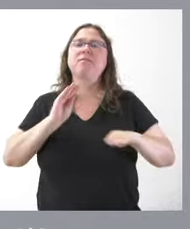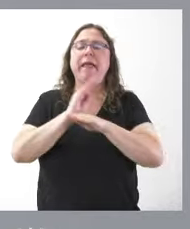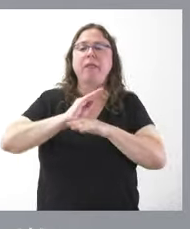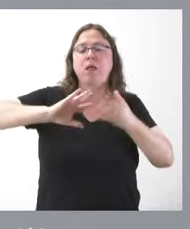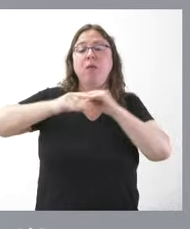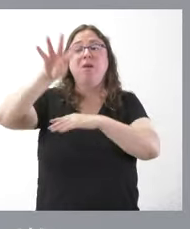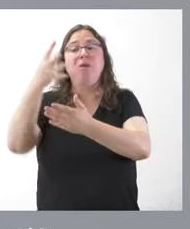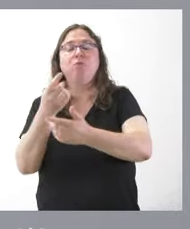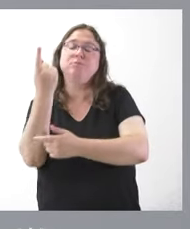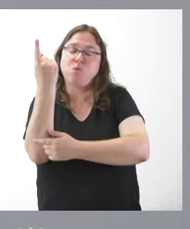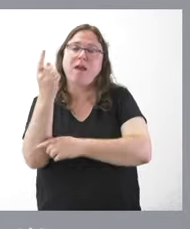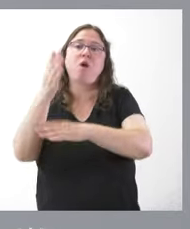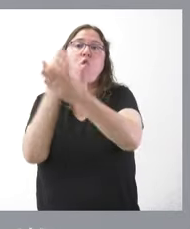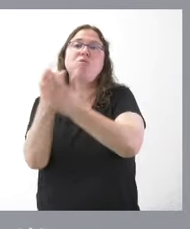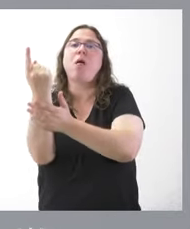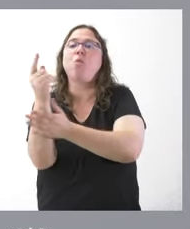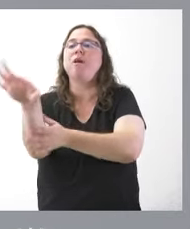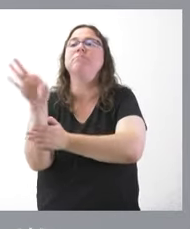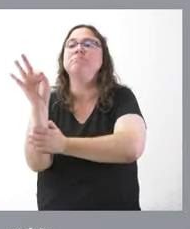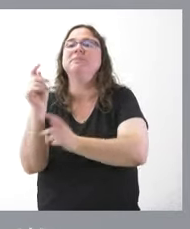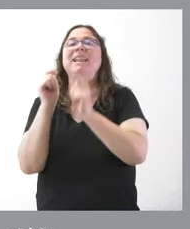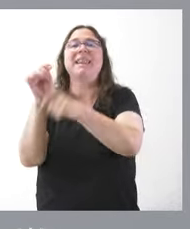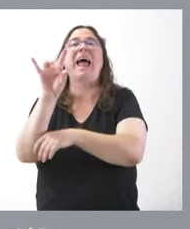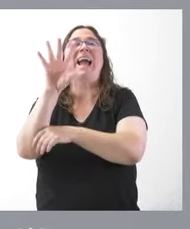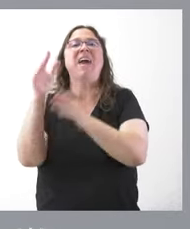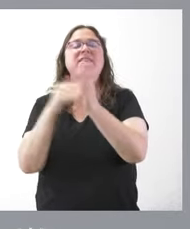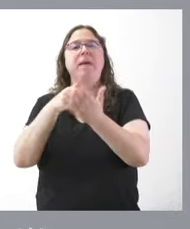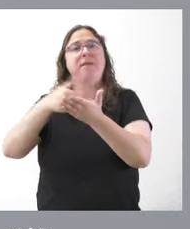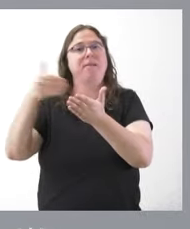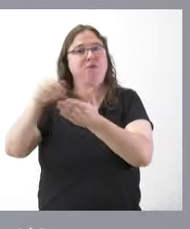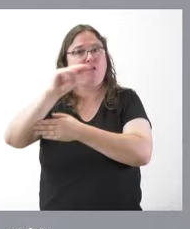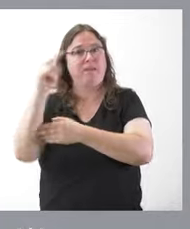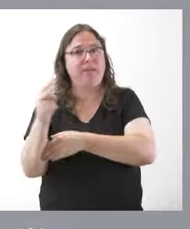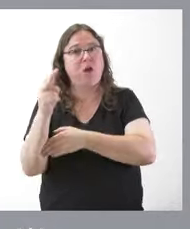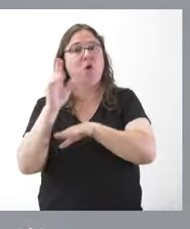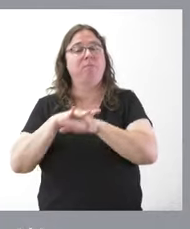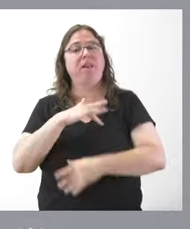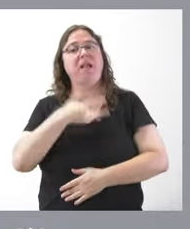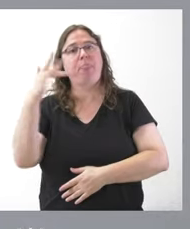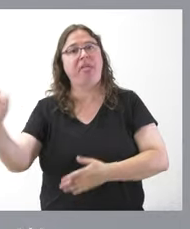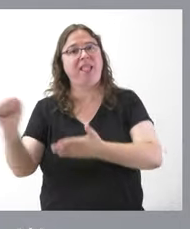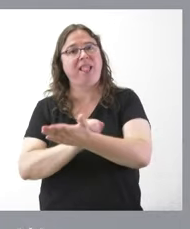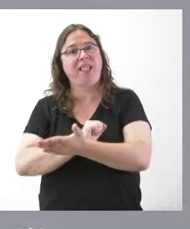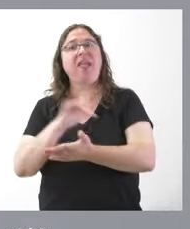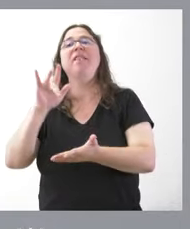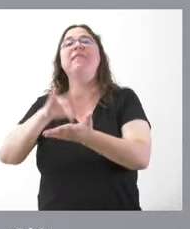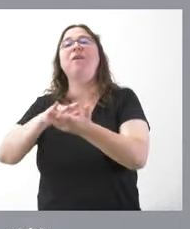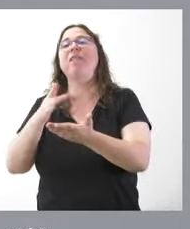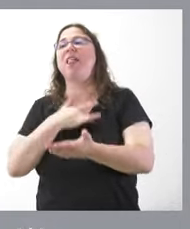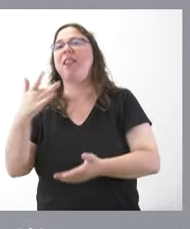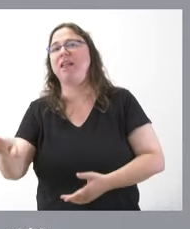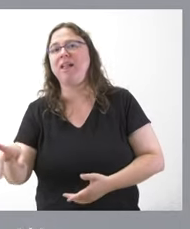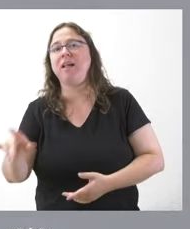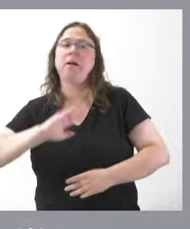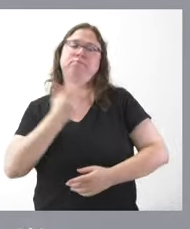carta de una única comunidad autónoma y se plantea otorgar 15.000 millones de euros de condonación de la deuda a una comunidad autónoma sí que va en